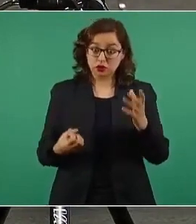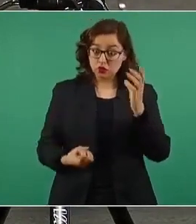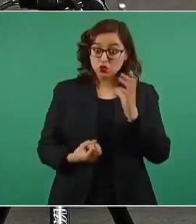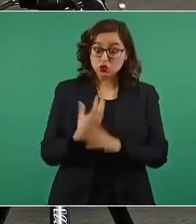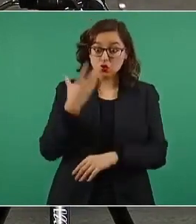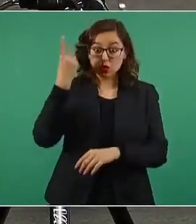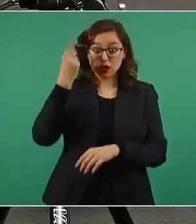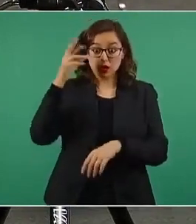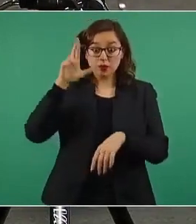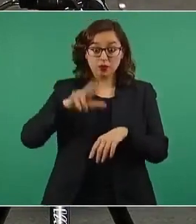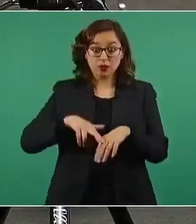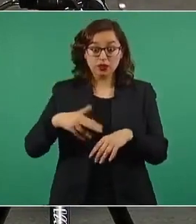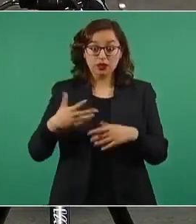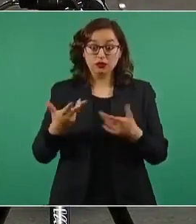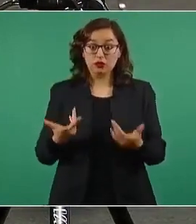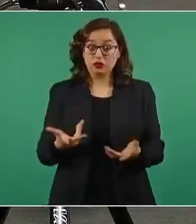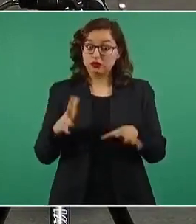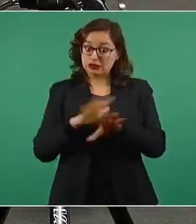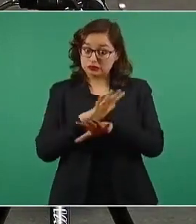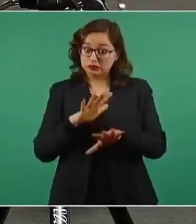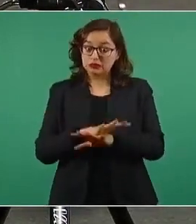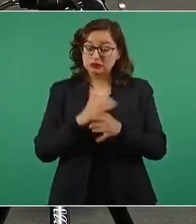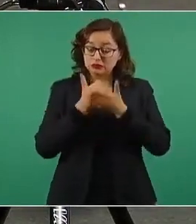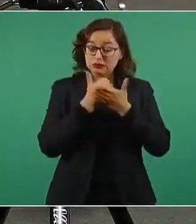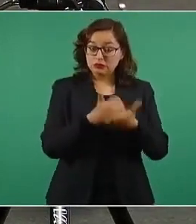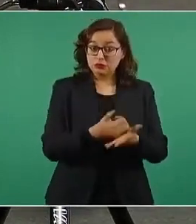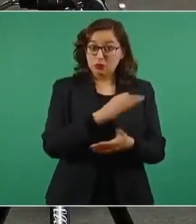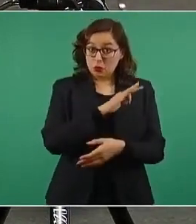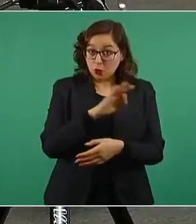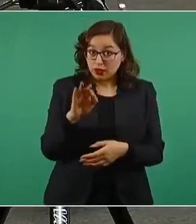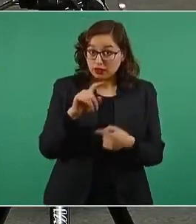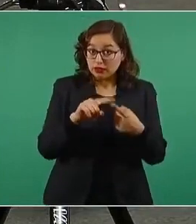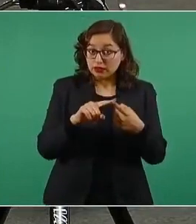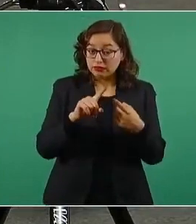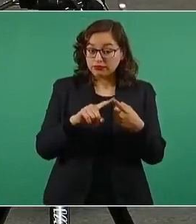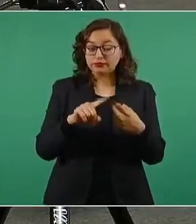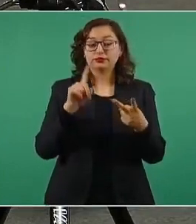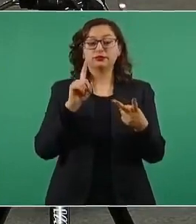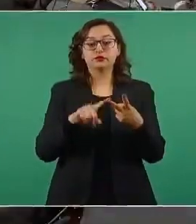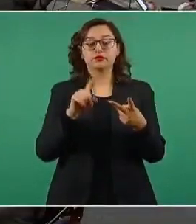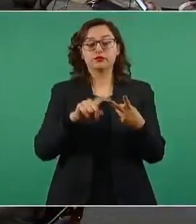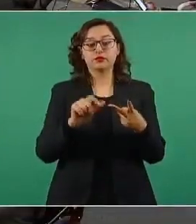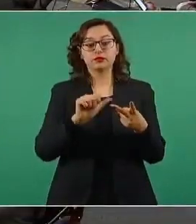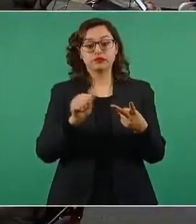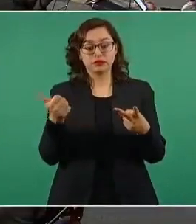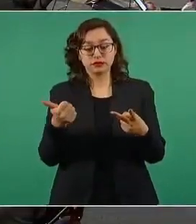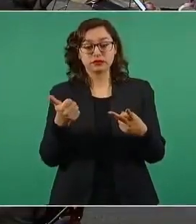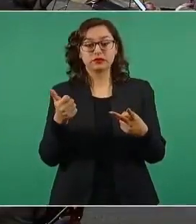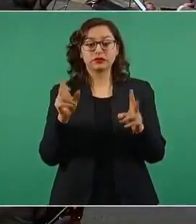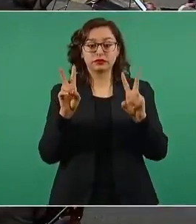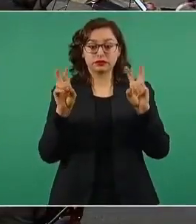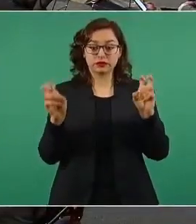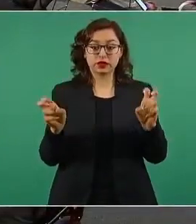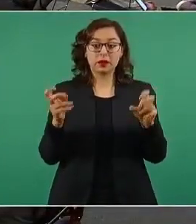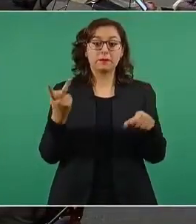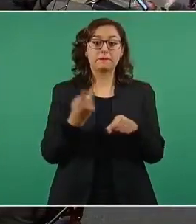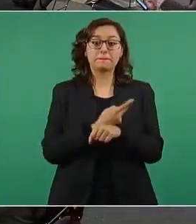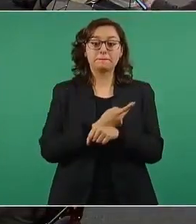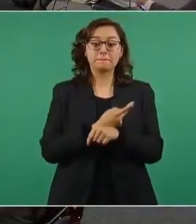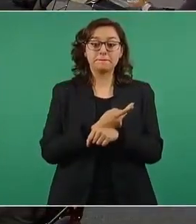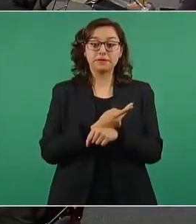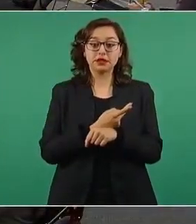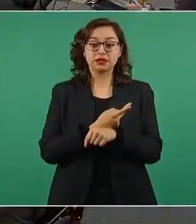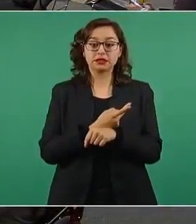de esta nueva dirección. Y también otra cosa que ha ocurrido durante la pandemia es que ellos, los titulares, tendrían que estar